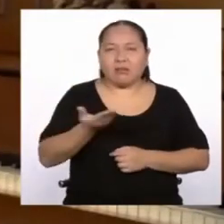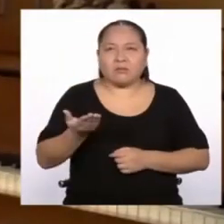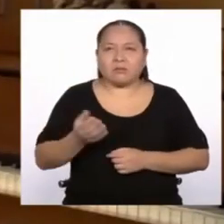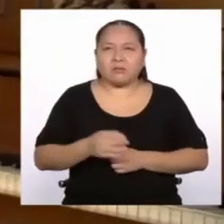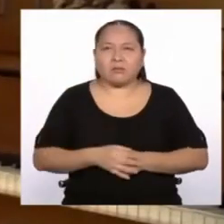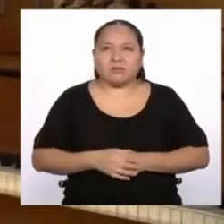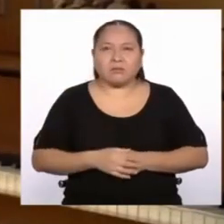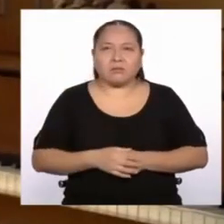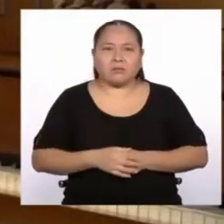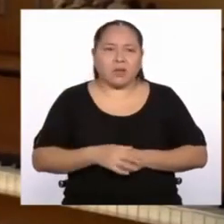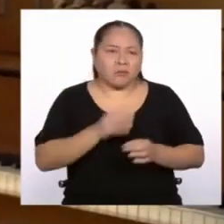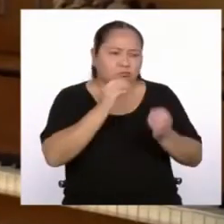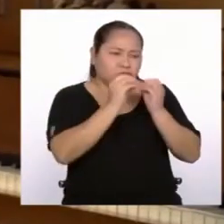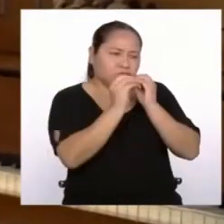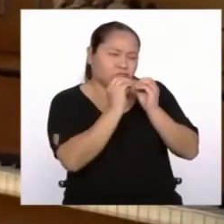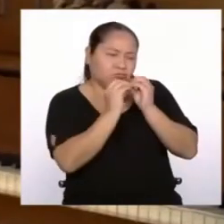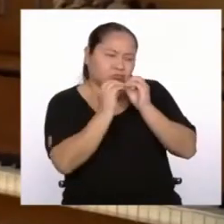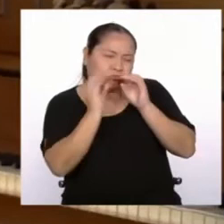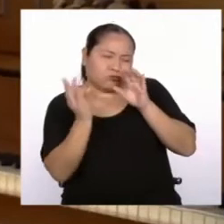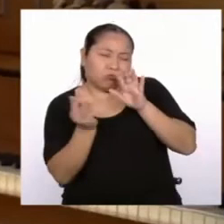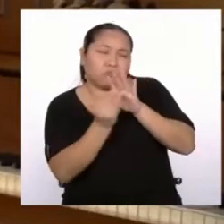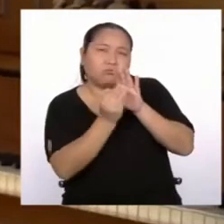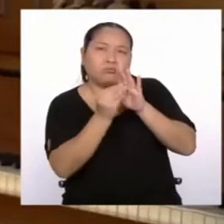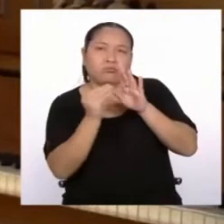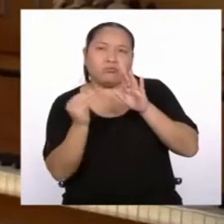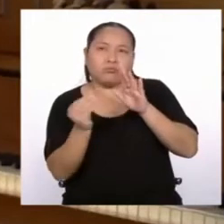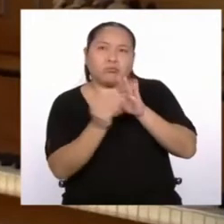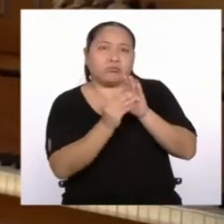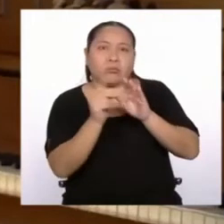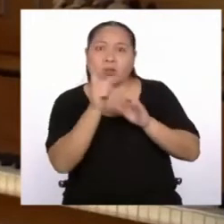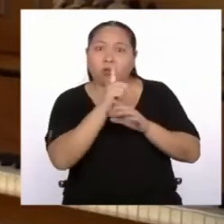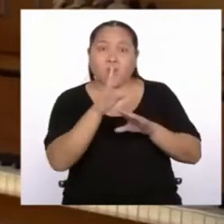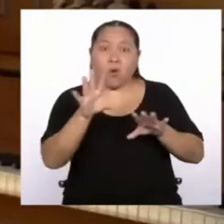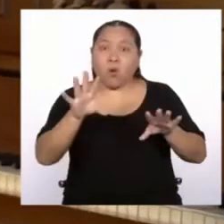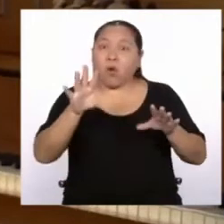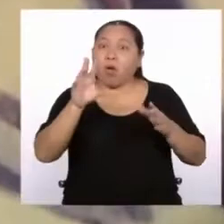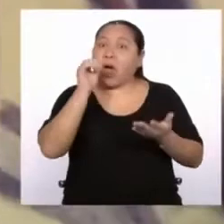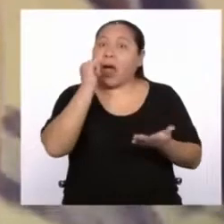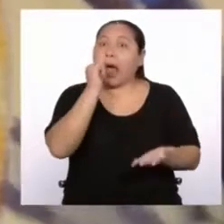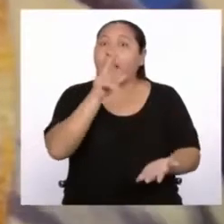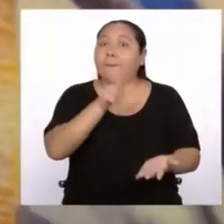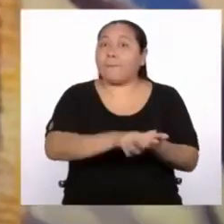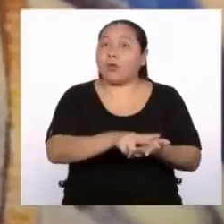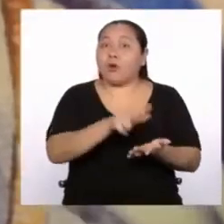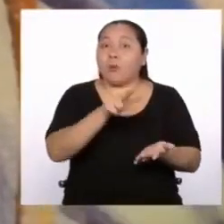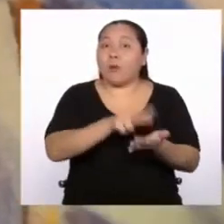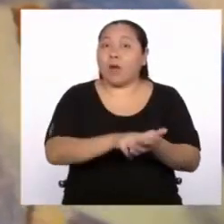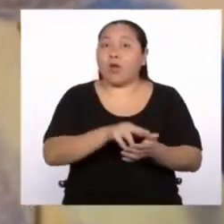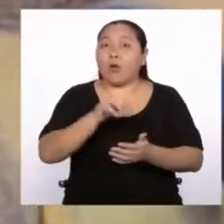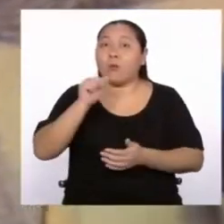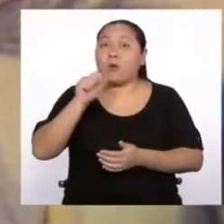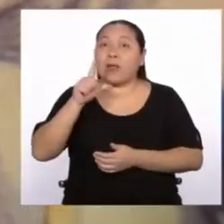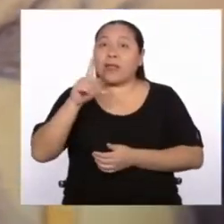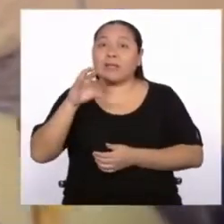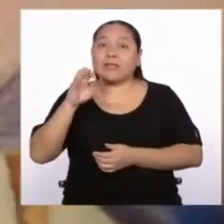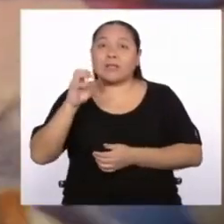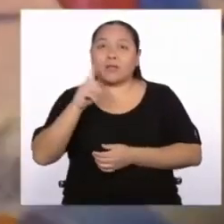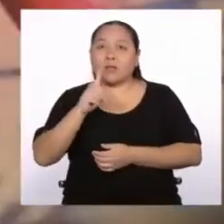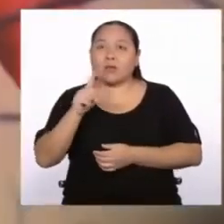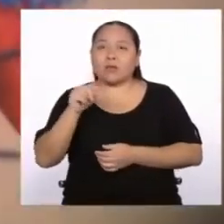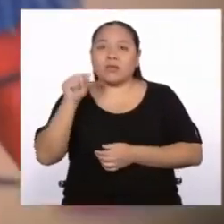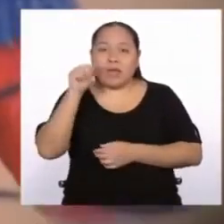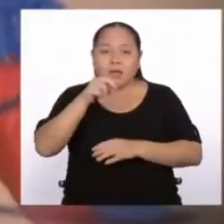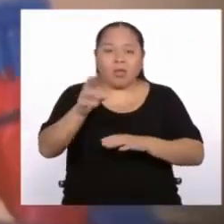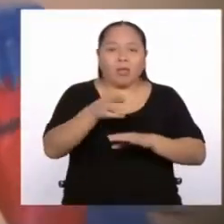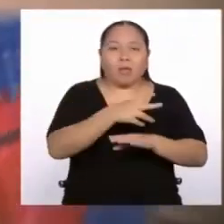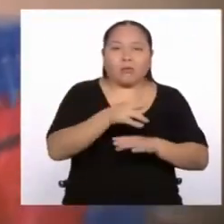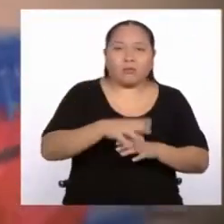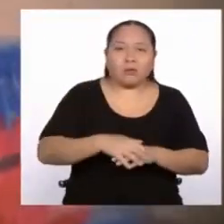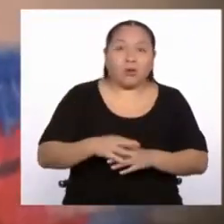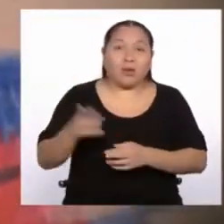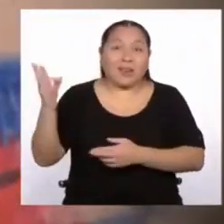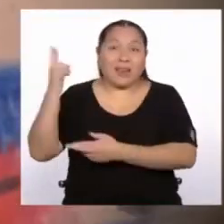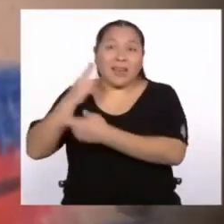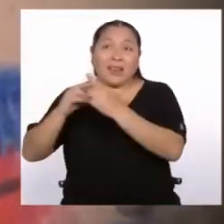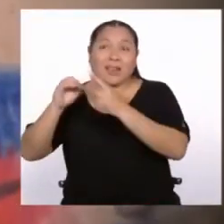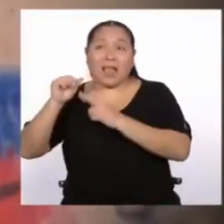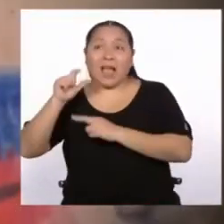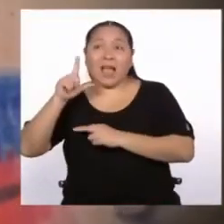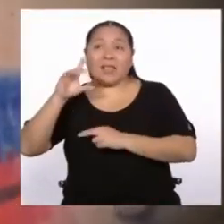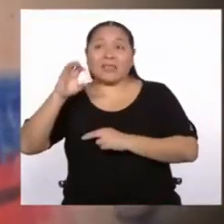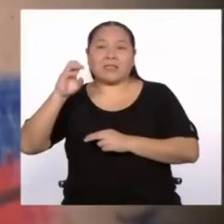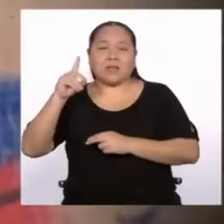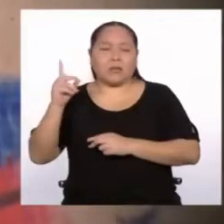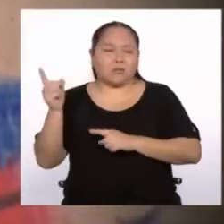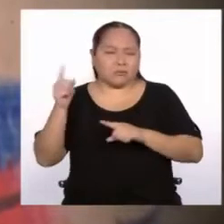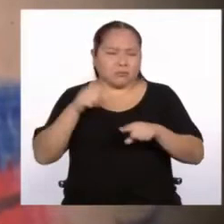sacaban arreglos no autorizados por Alcedo, y esos eran los que se tocaban, ¿no? Cuando regresa Alcedo, encuentra este